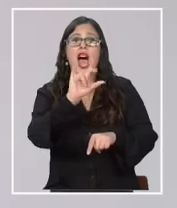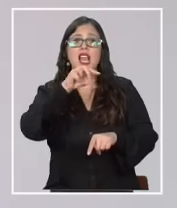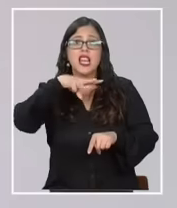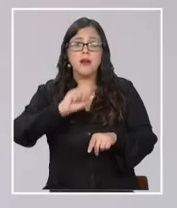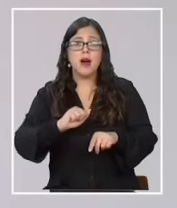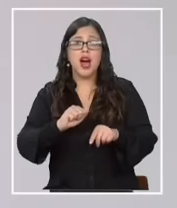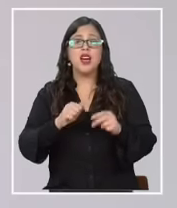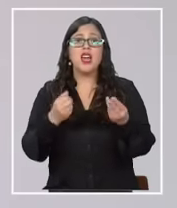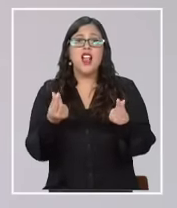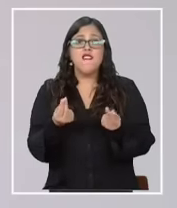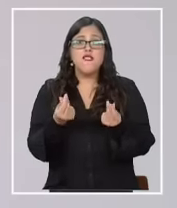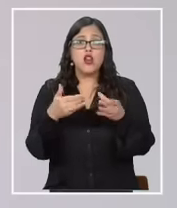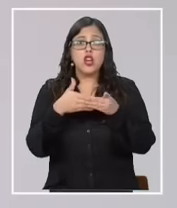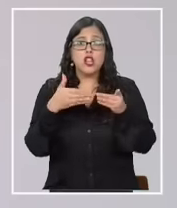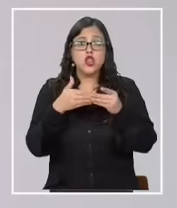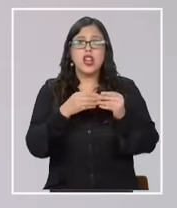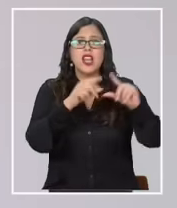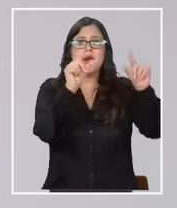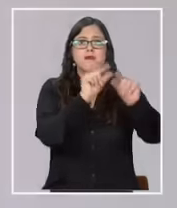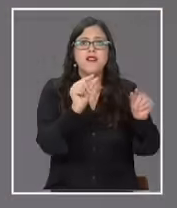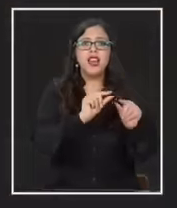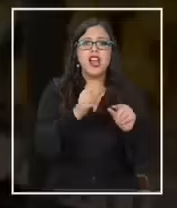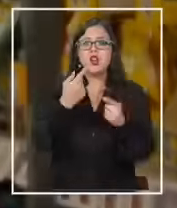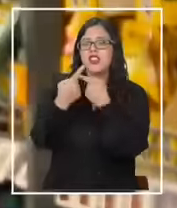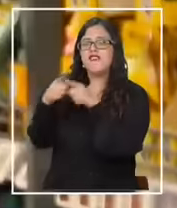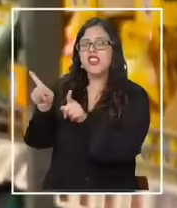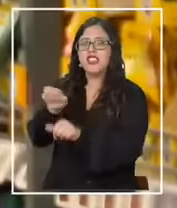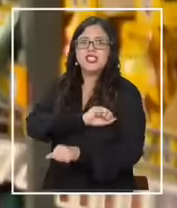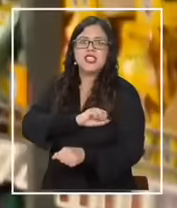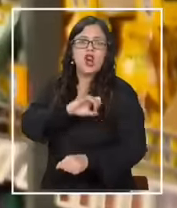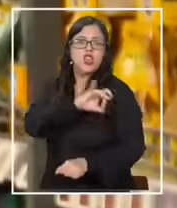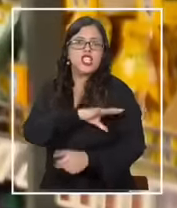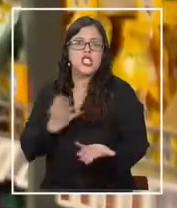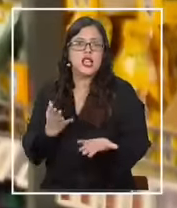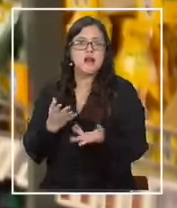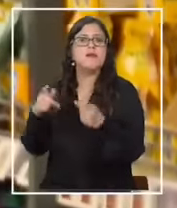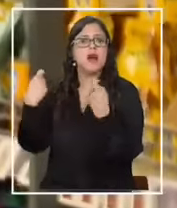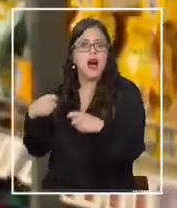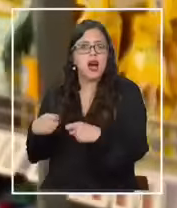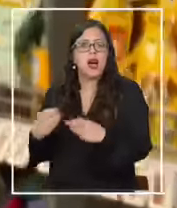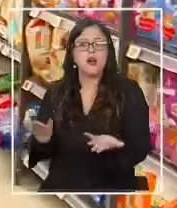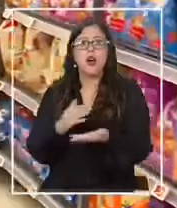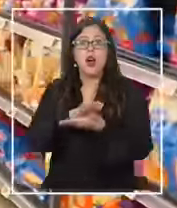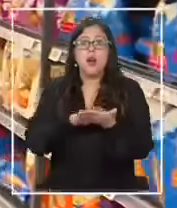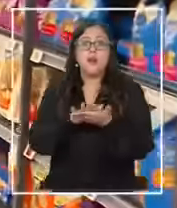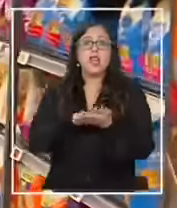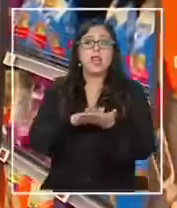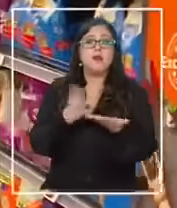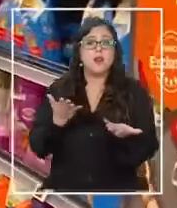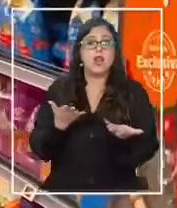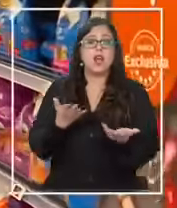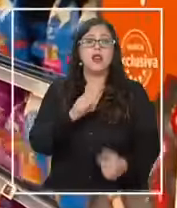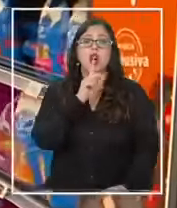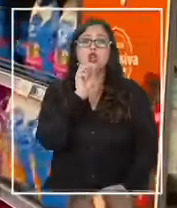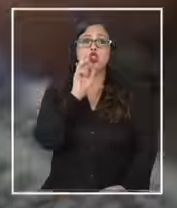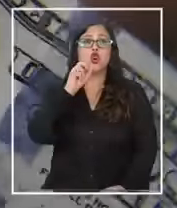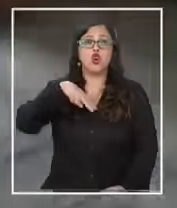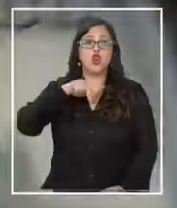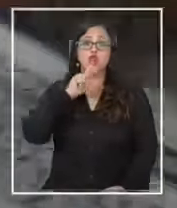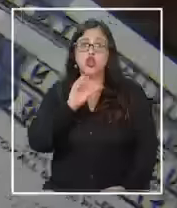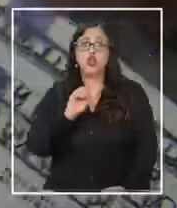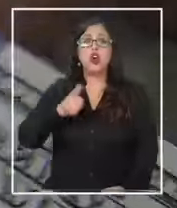bajo que esa misma persona si es que le envía Santiago de Chile con este resultado además ciudades como la canadiense Toronto la